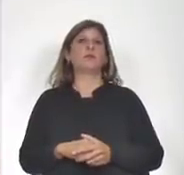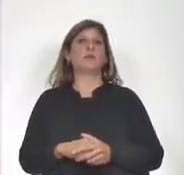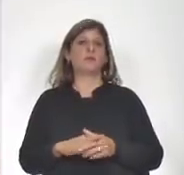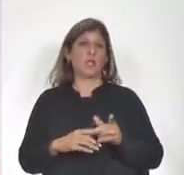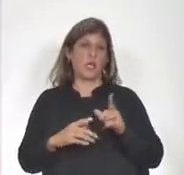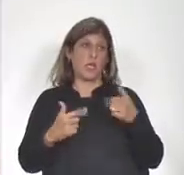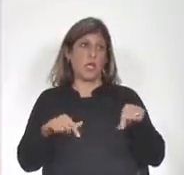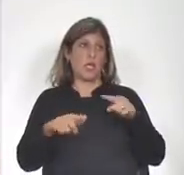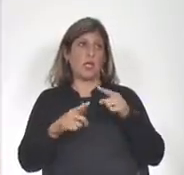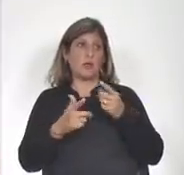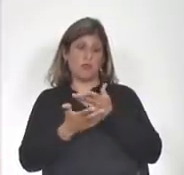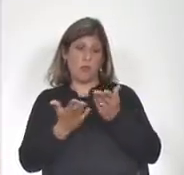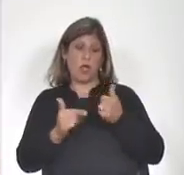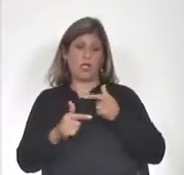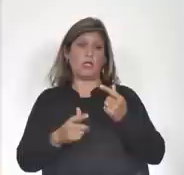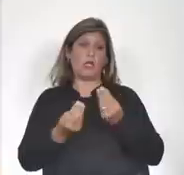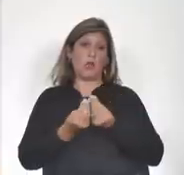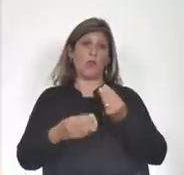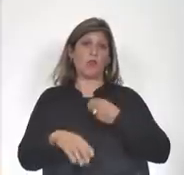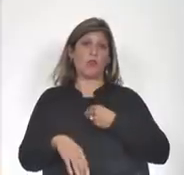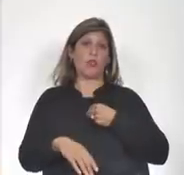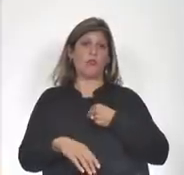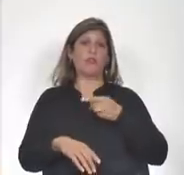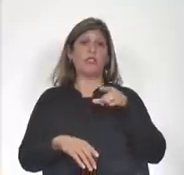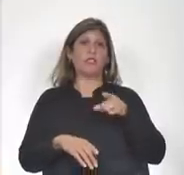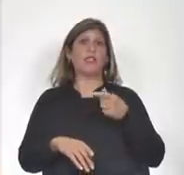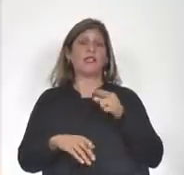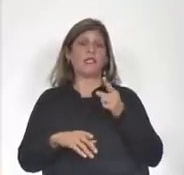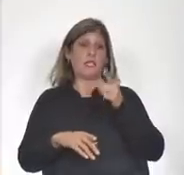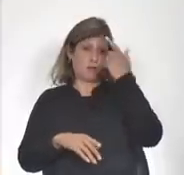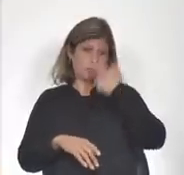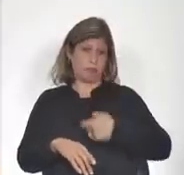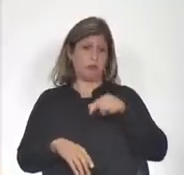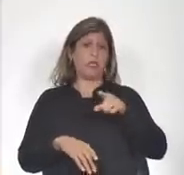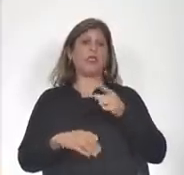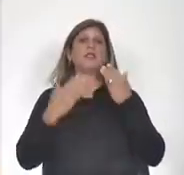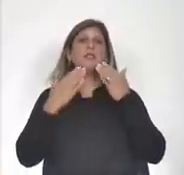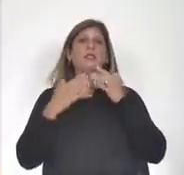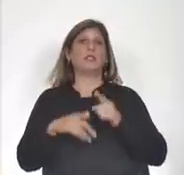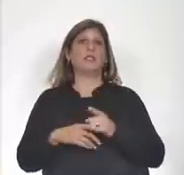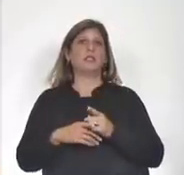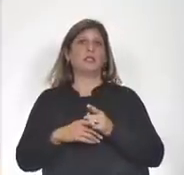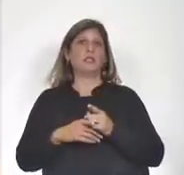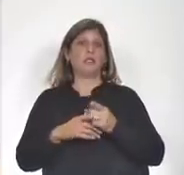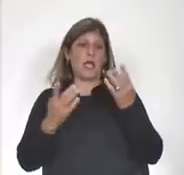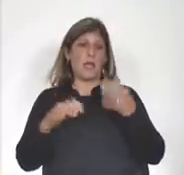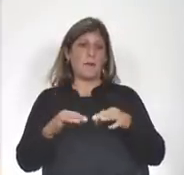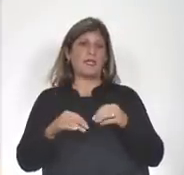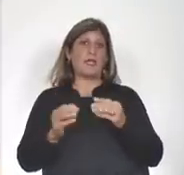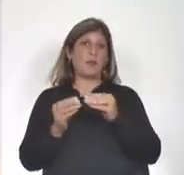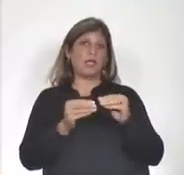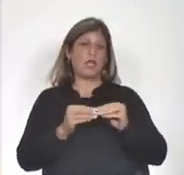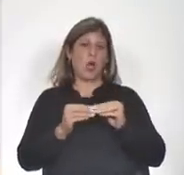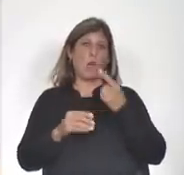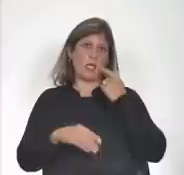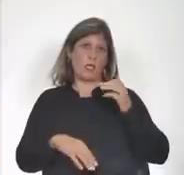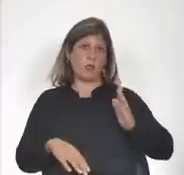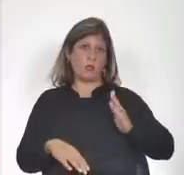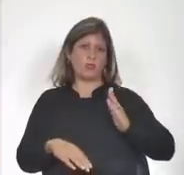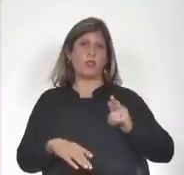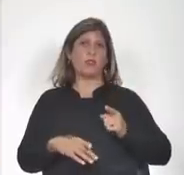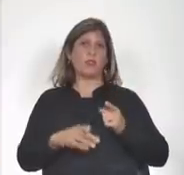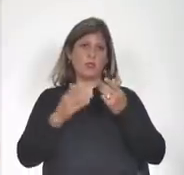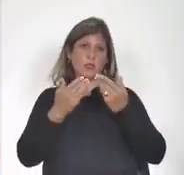mucha confianza de ser el miembro interpelante en esta ocasión. Particularmente a los compañeros y las compañeras que desde el principio